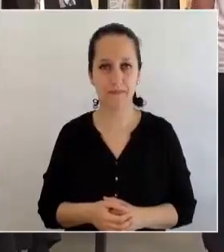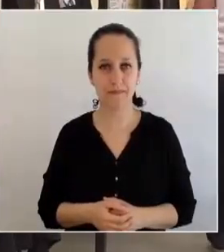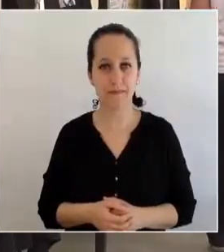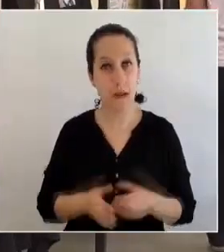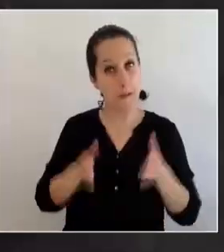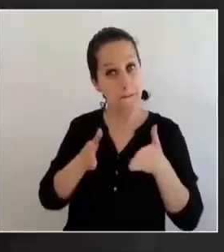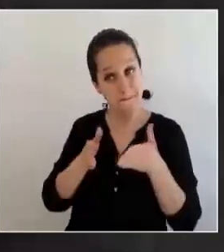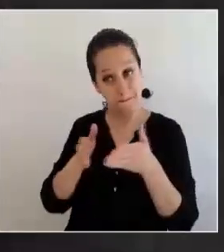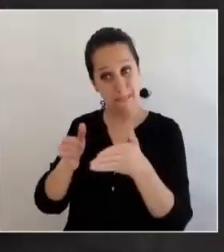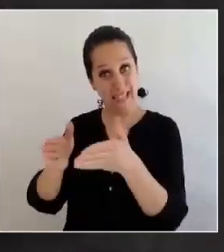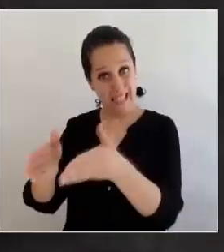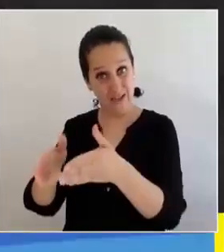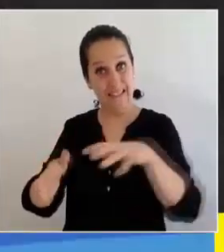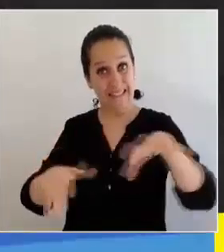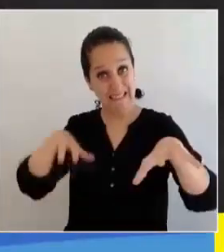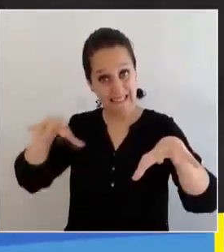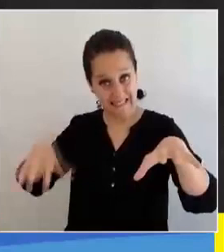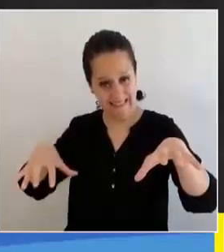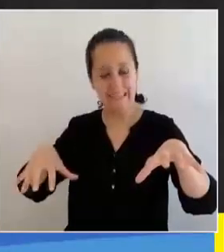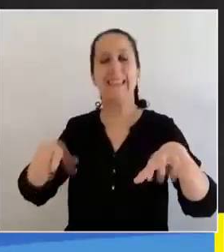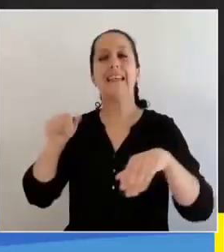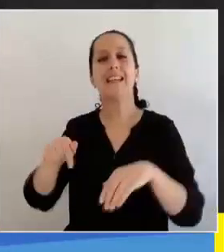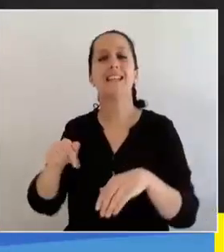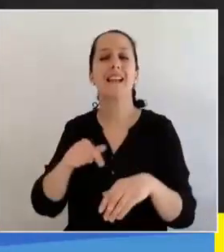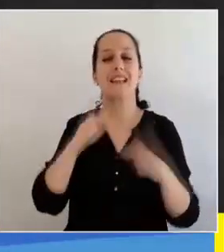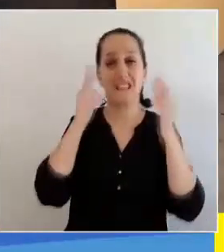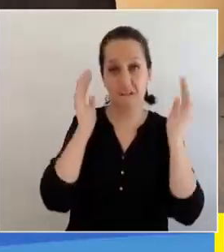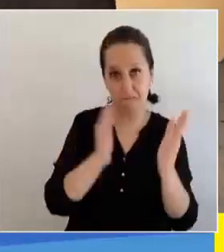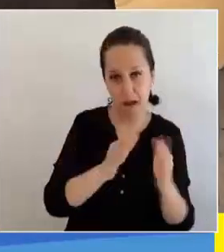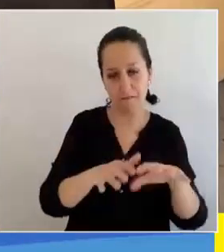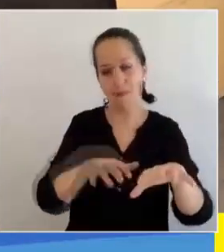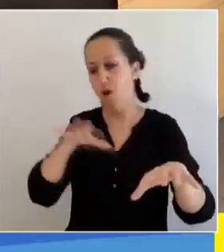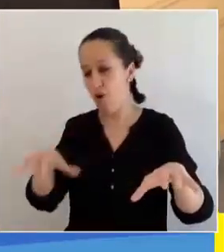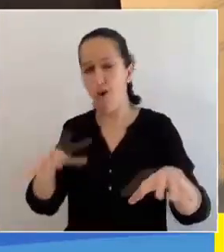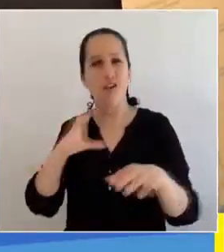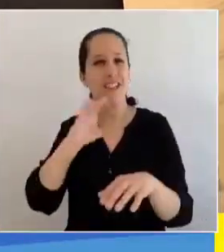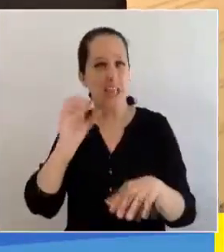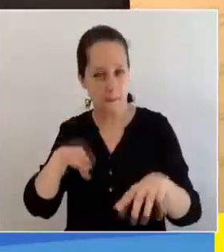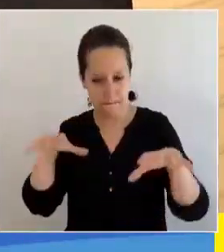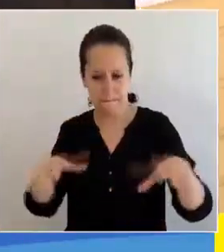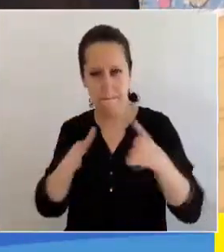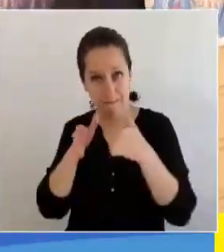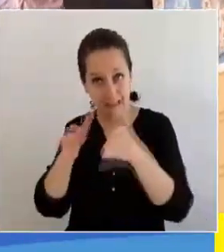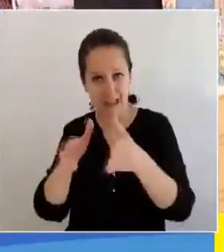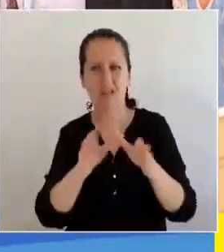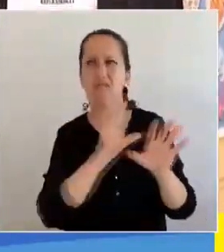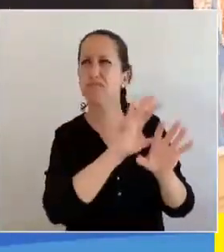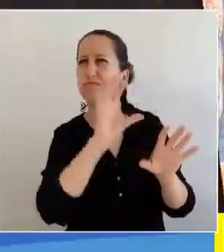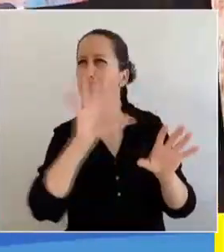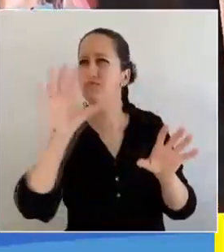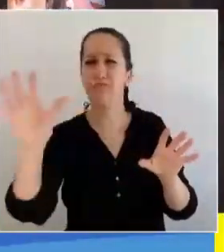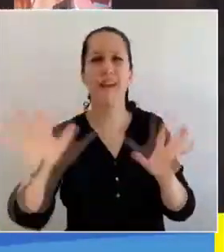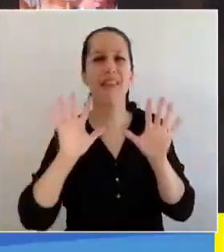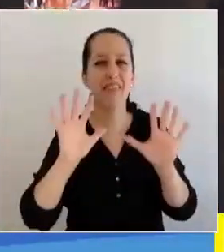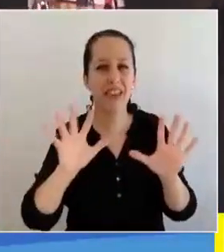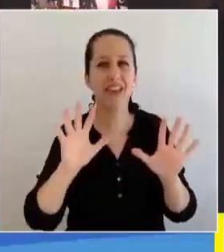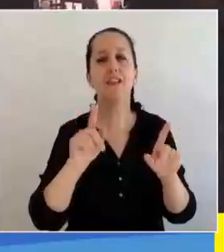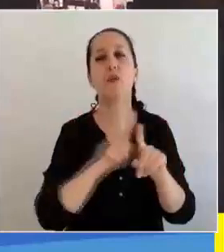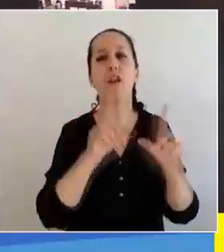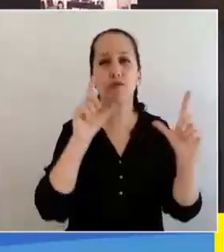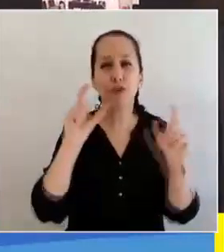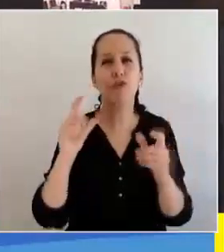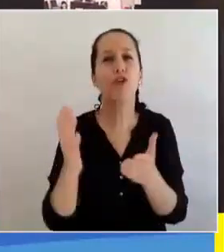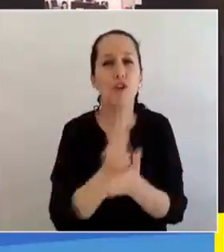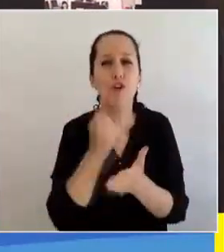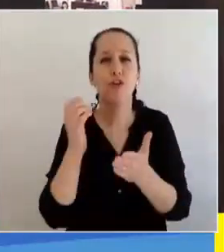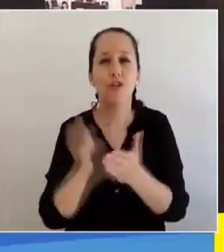El largo pasillo que divide las instalaciones del SESFAM, Juan Soto Fernández, lucía orgulloso 10 grandes hitos